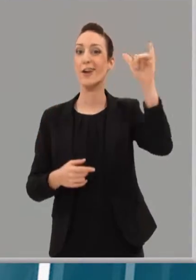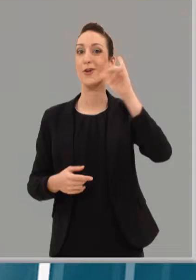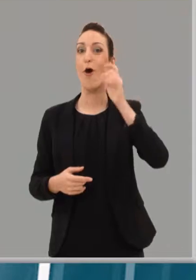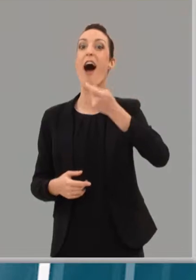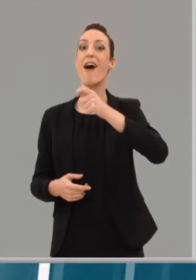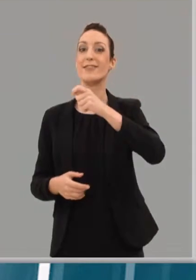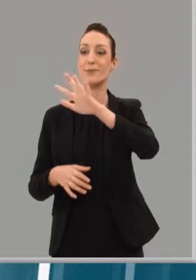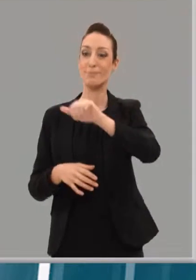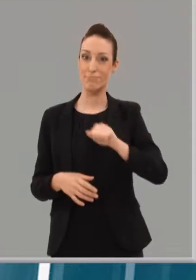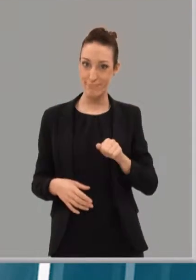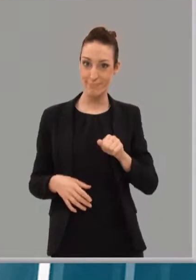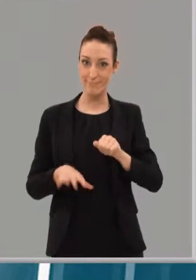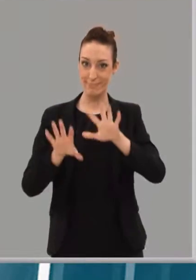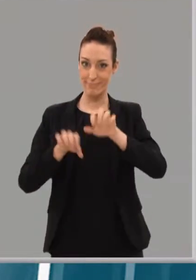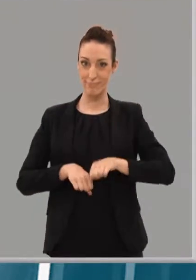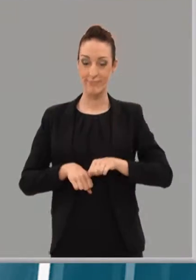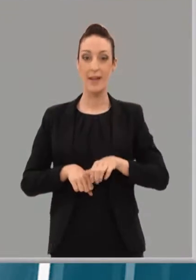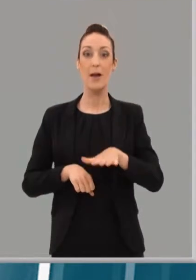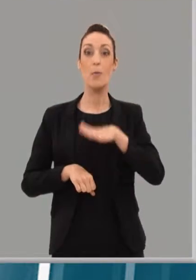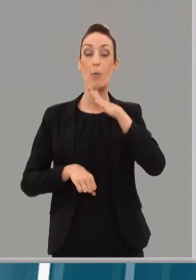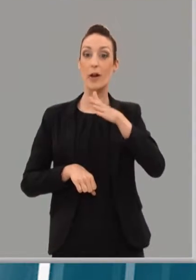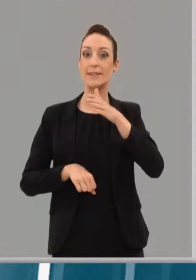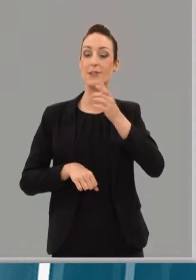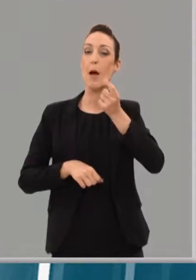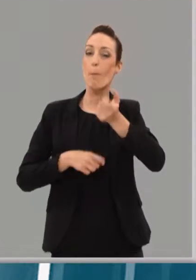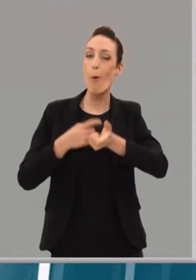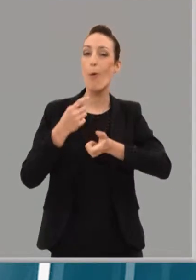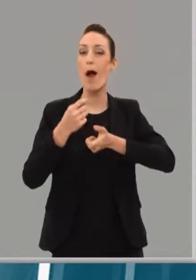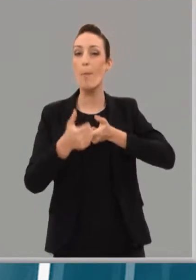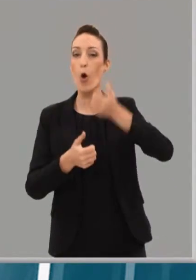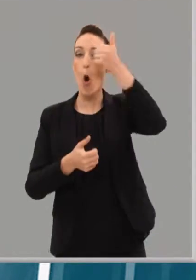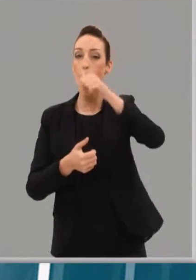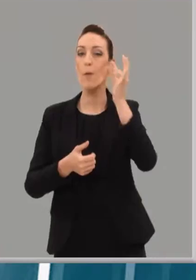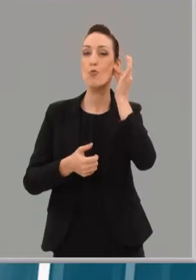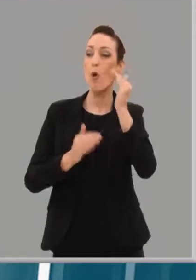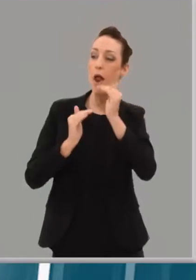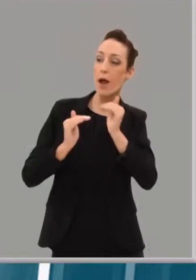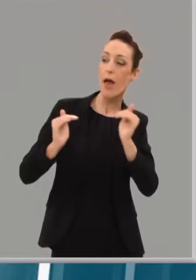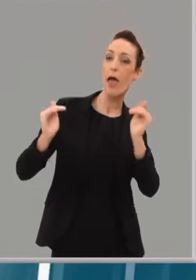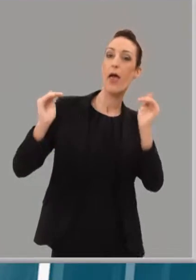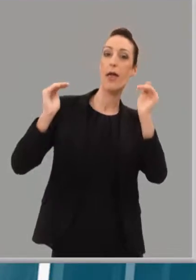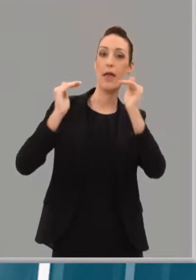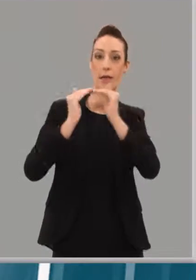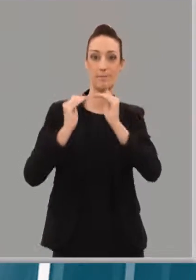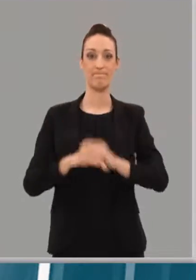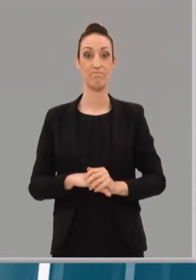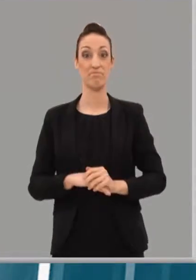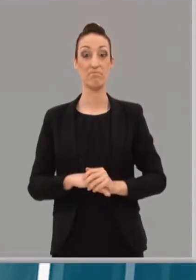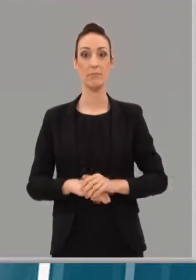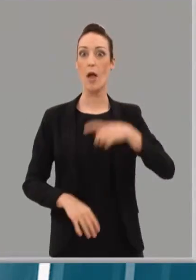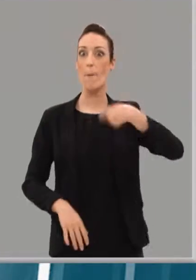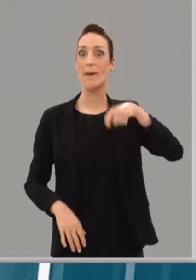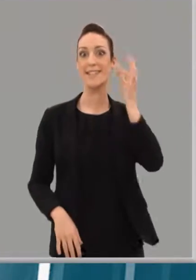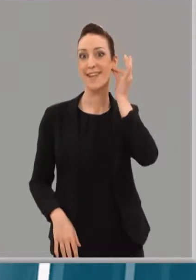que lo importante es que se va consiguiendo esa igualdad tan necesaria entre hombres y mujeres. Ser la presidenta es